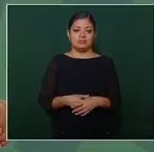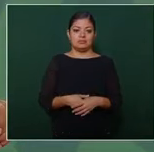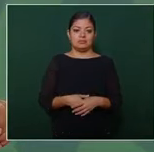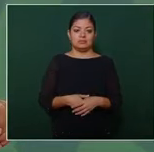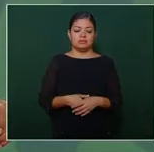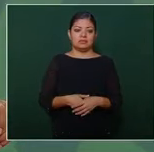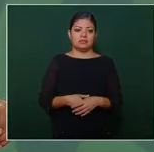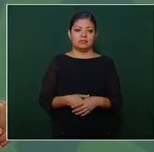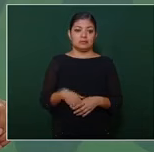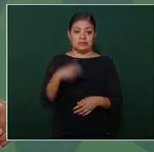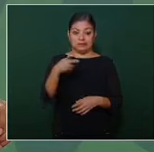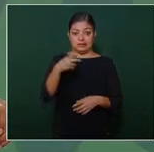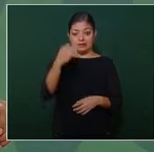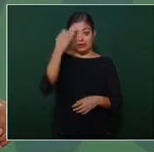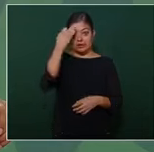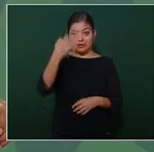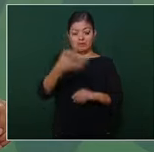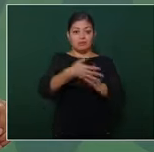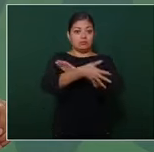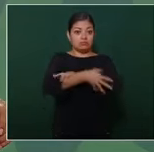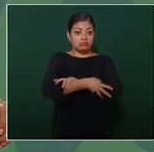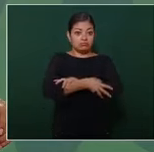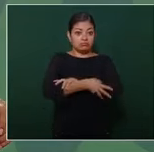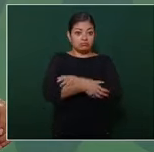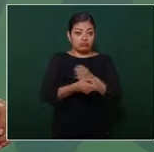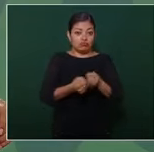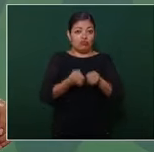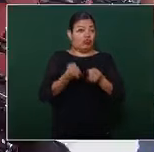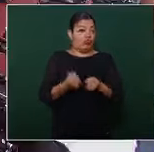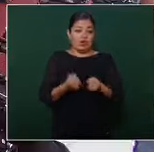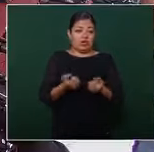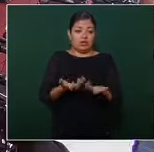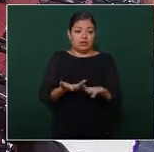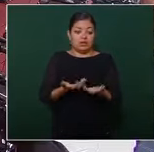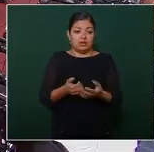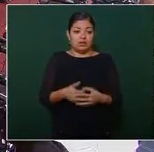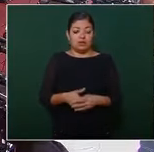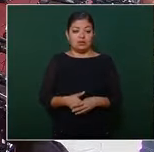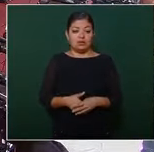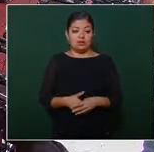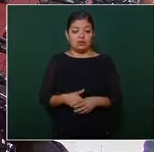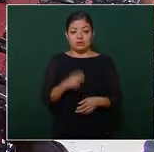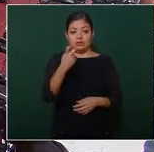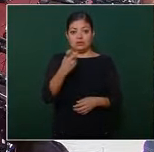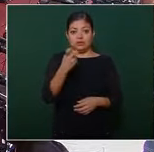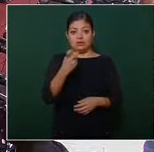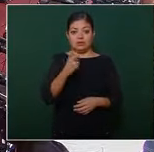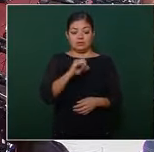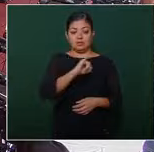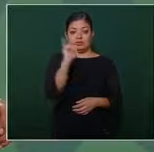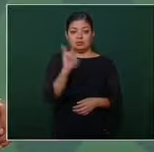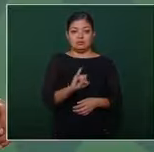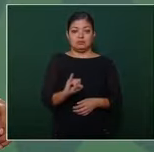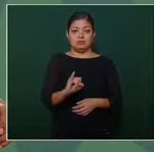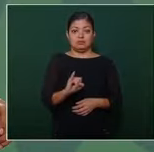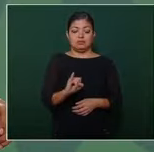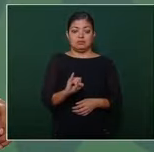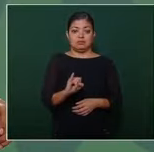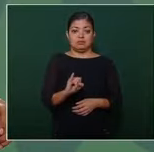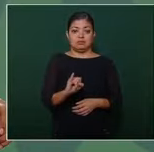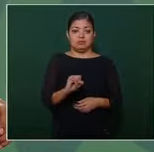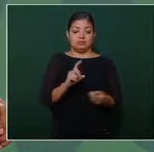sólida eso nunca se presentaba